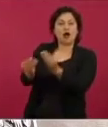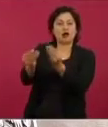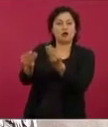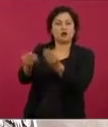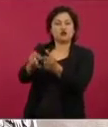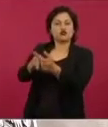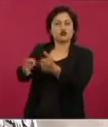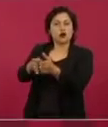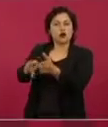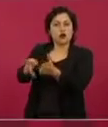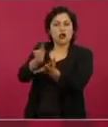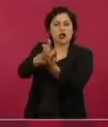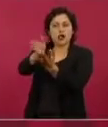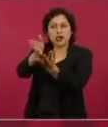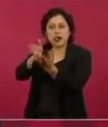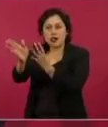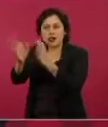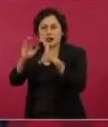la compra de bots,